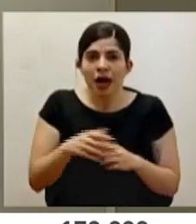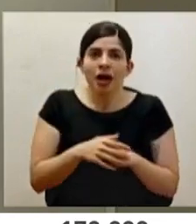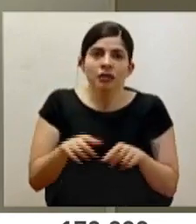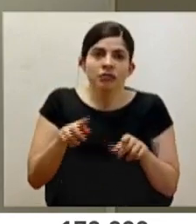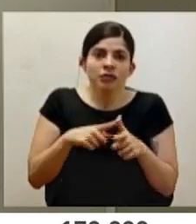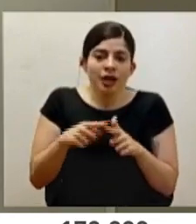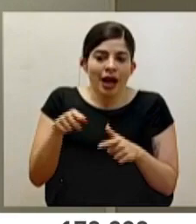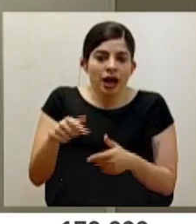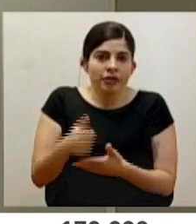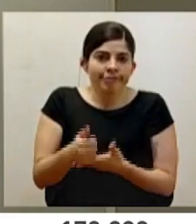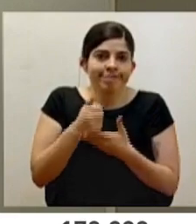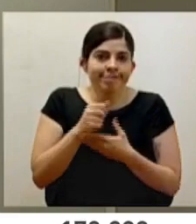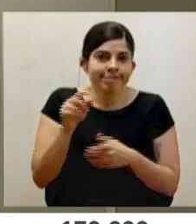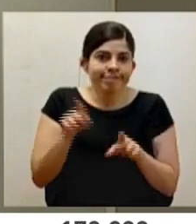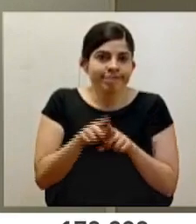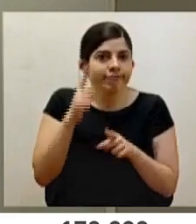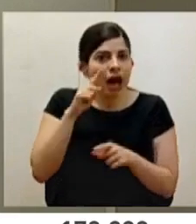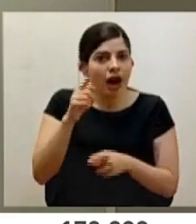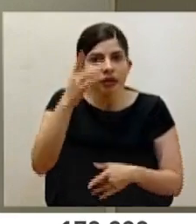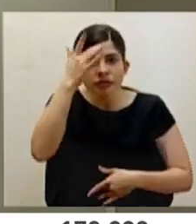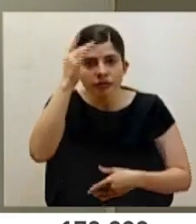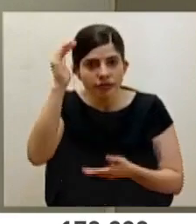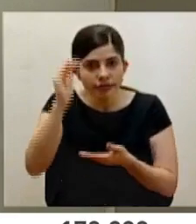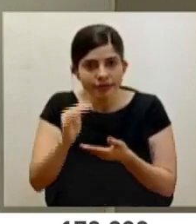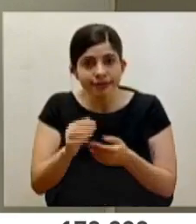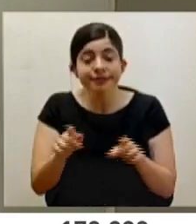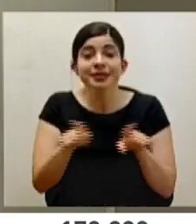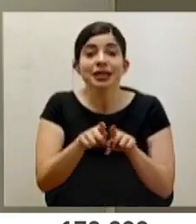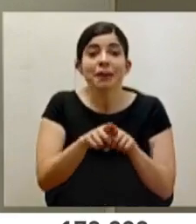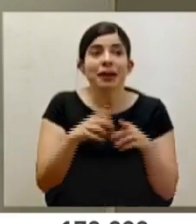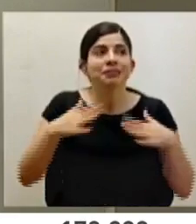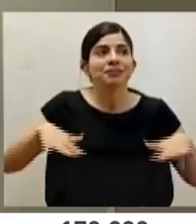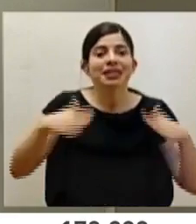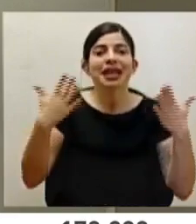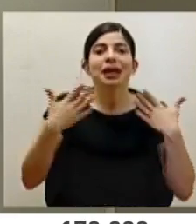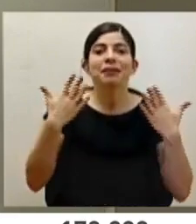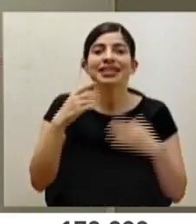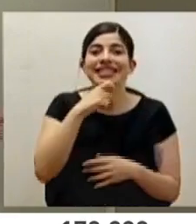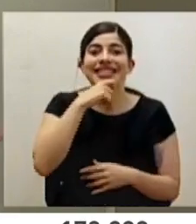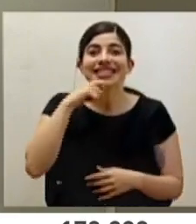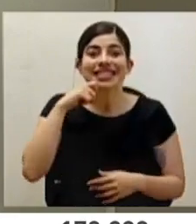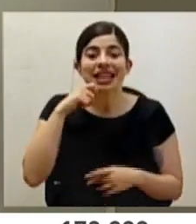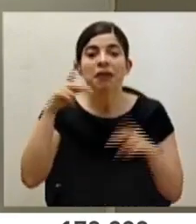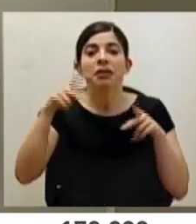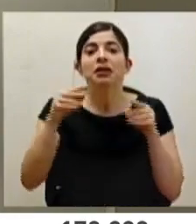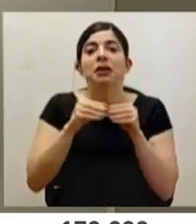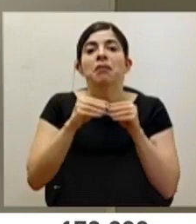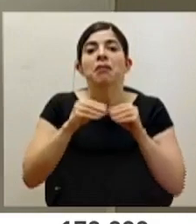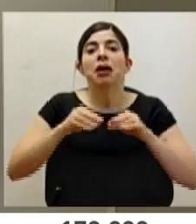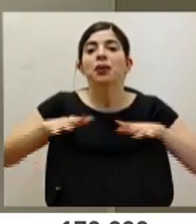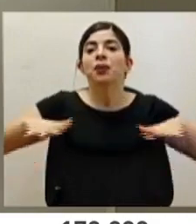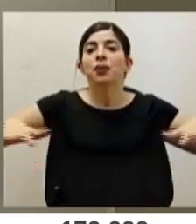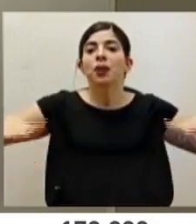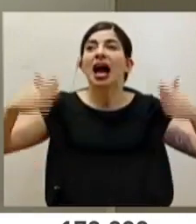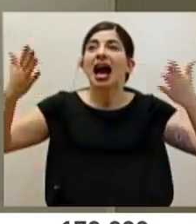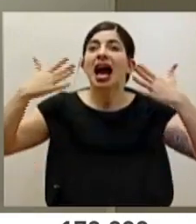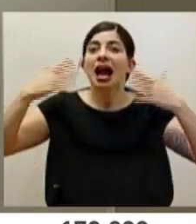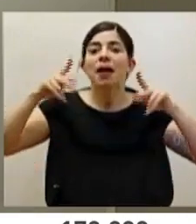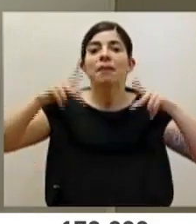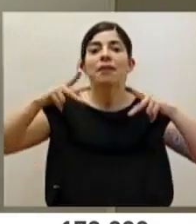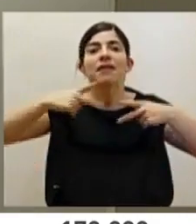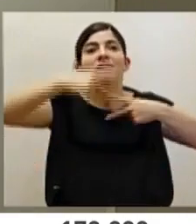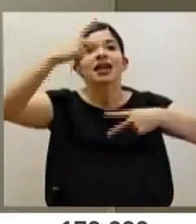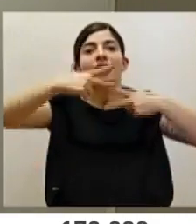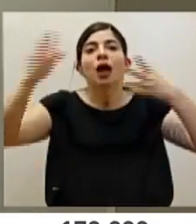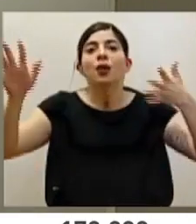colaborando de alguna u otra forma a que haya menos casos. También el hecho de la estación seca, sabemos que la gente se esparce más, hay más calor, entonces la gente abre más